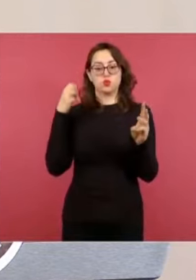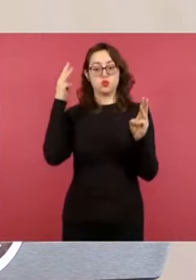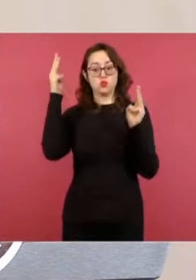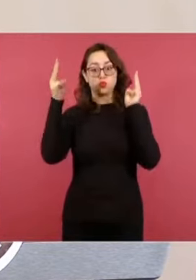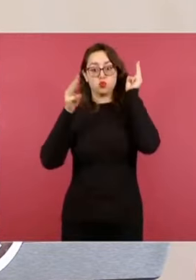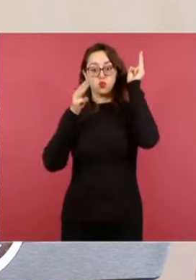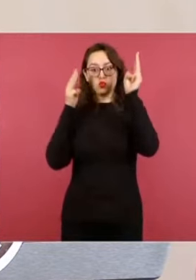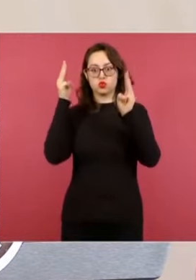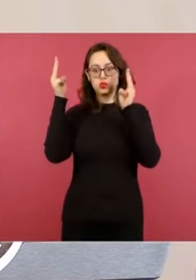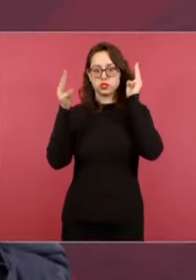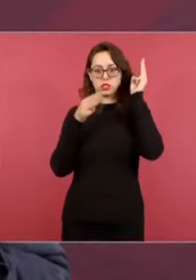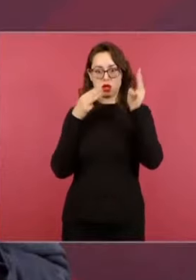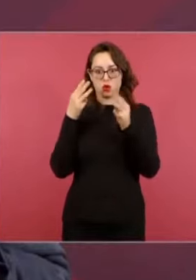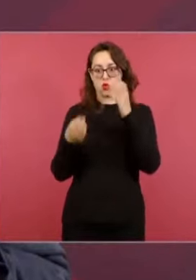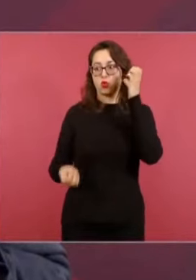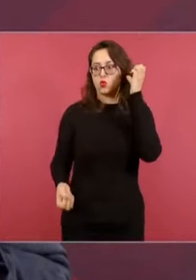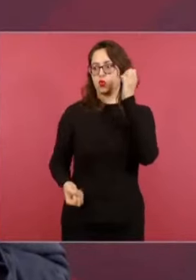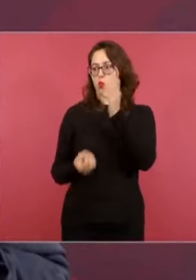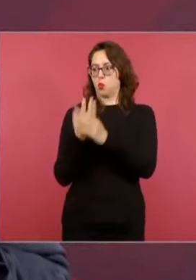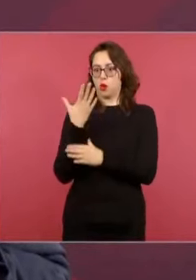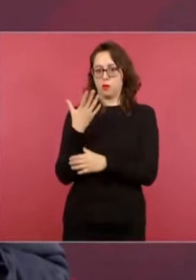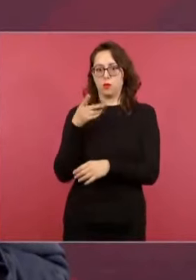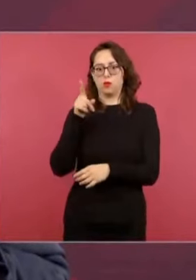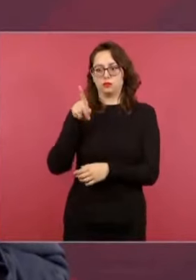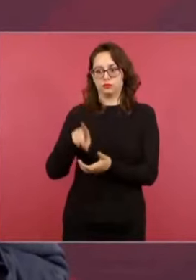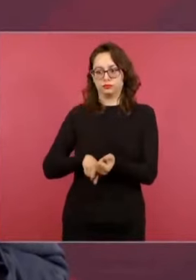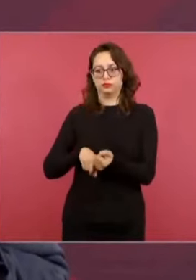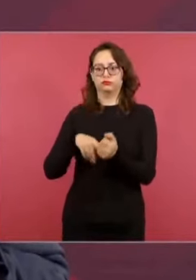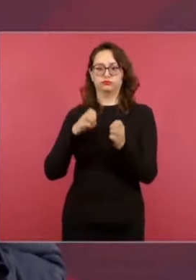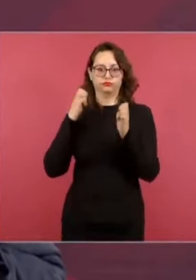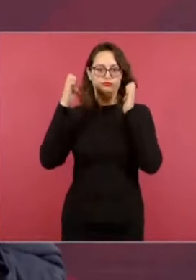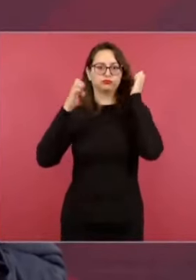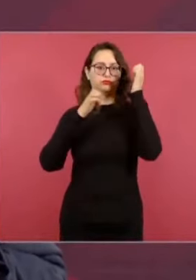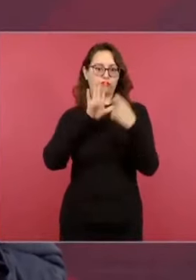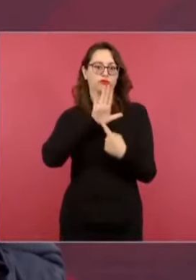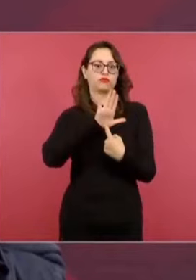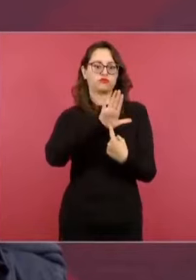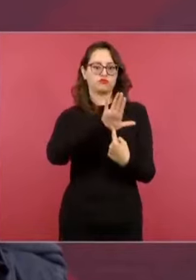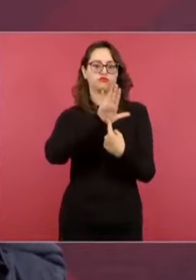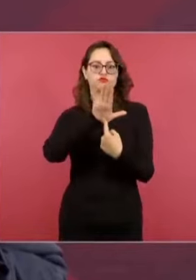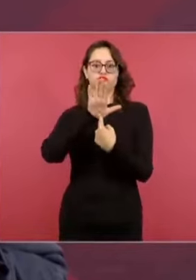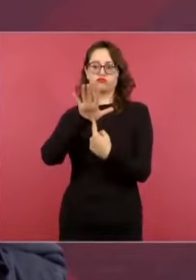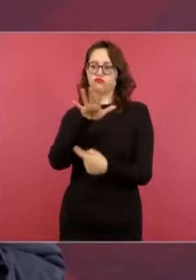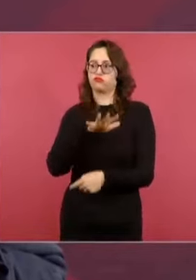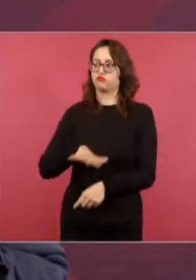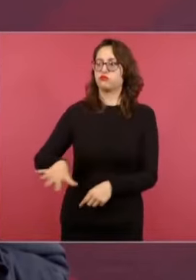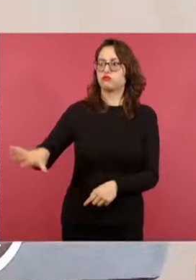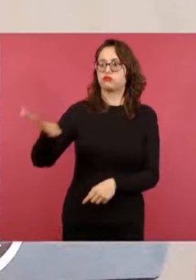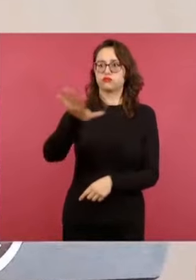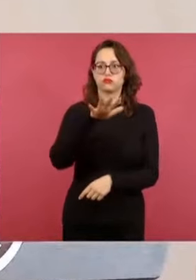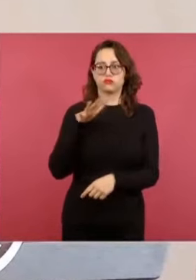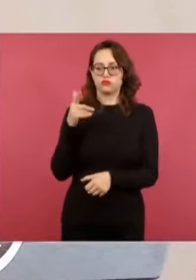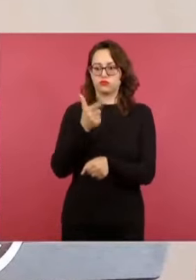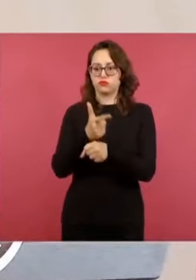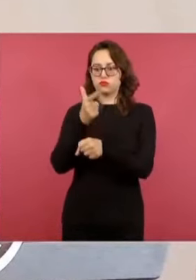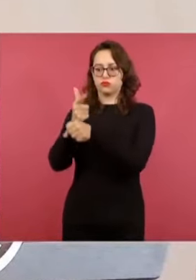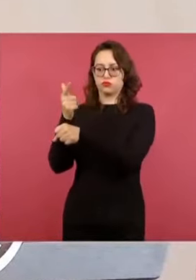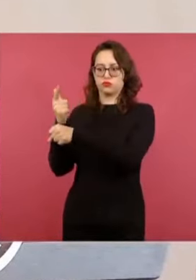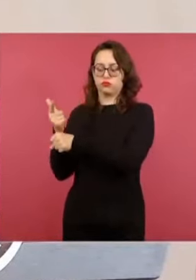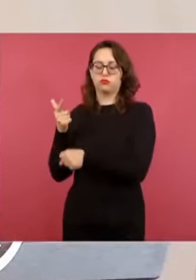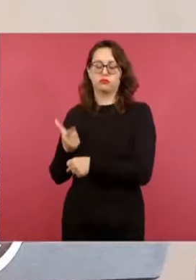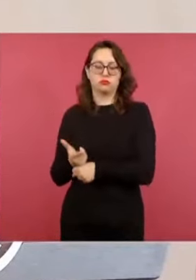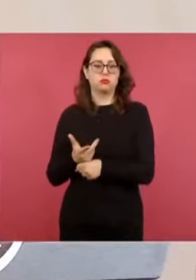de 50 piezas relevantes que fueron recuperadas en las tareas de salvamento arqueológico, sólo como una